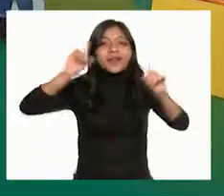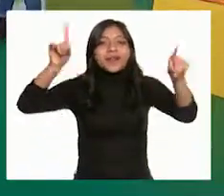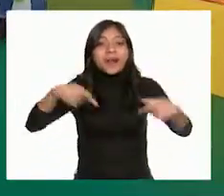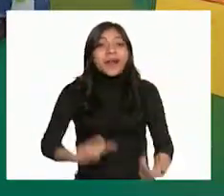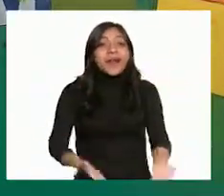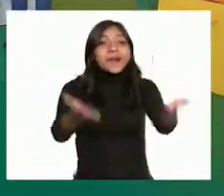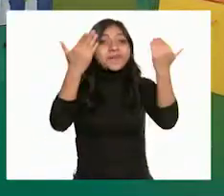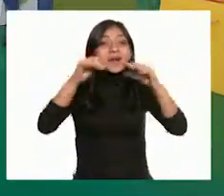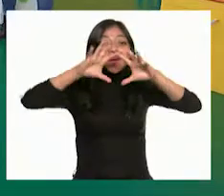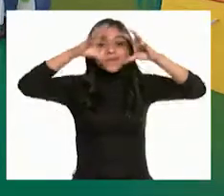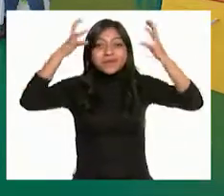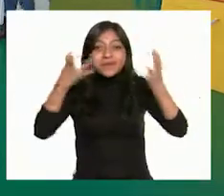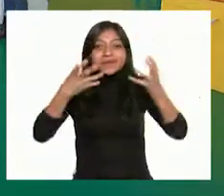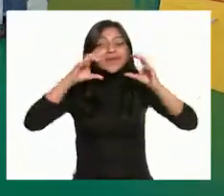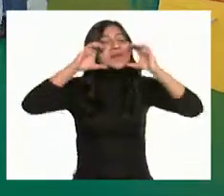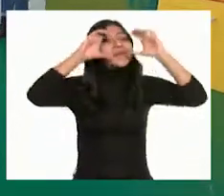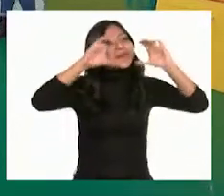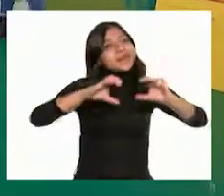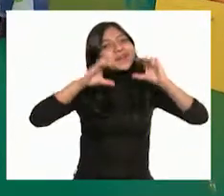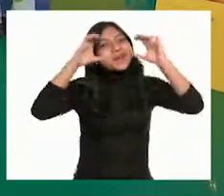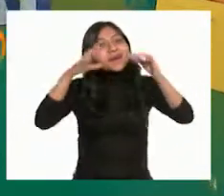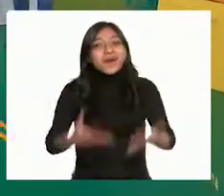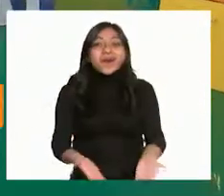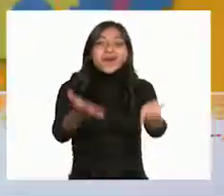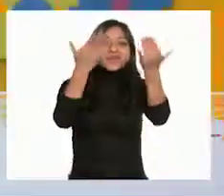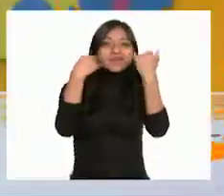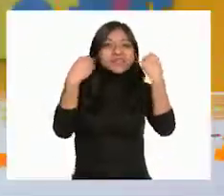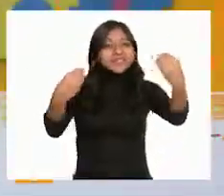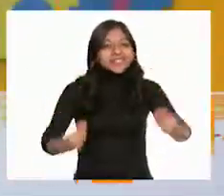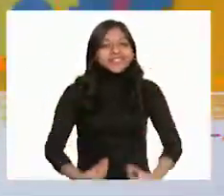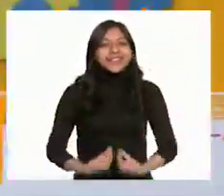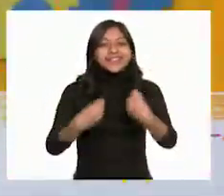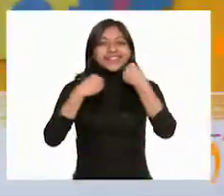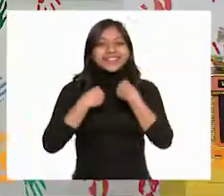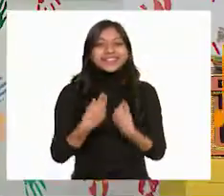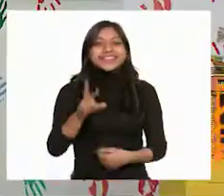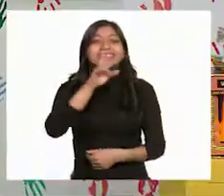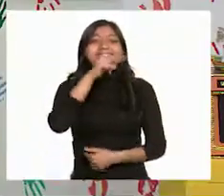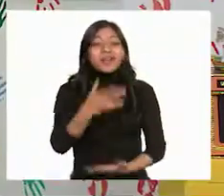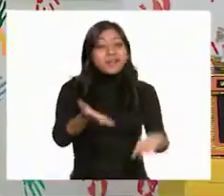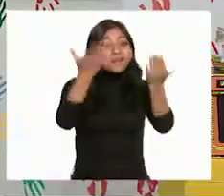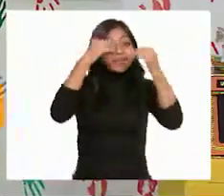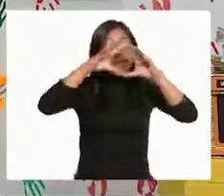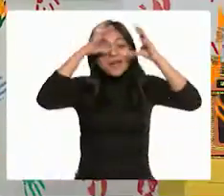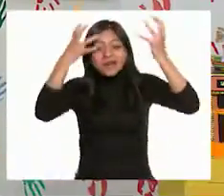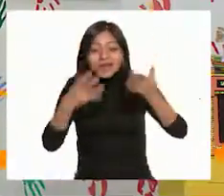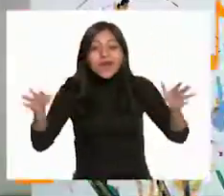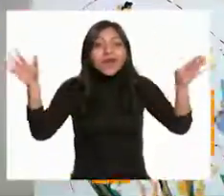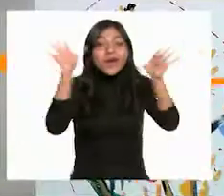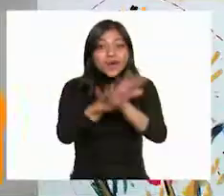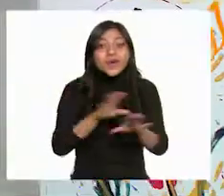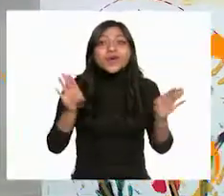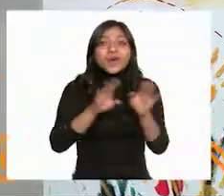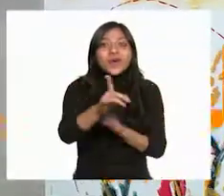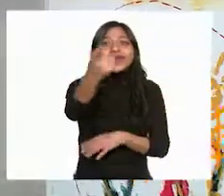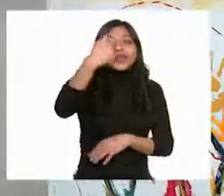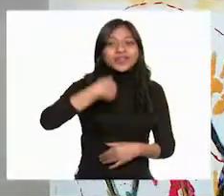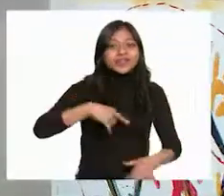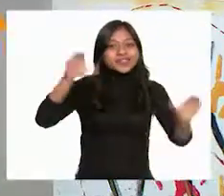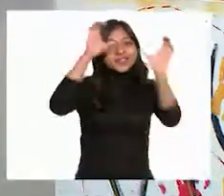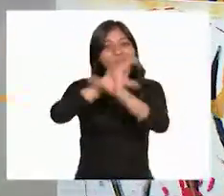a cuidar la tierra, vamos a vivir mejor, vamos a cambiar el mundo con una canción.